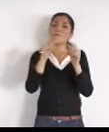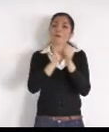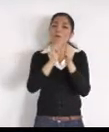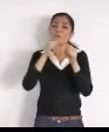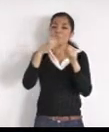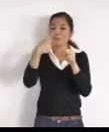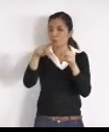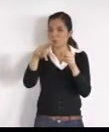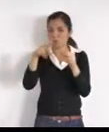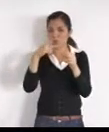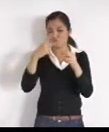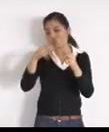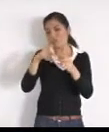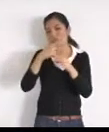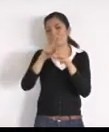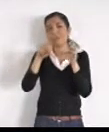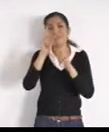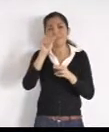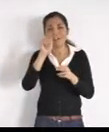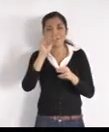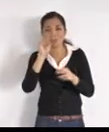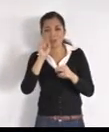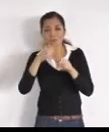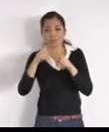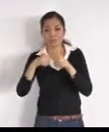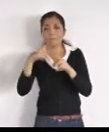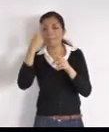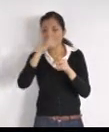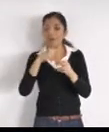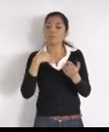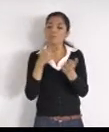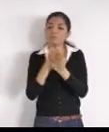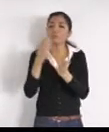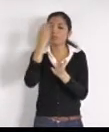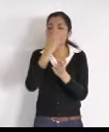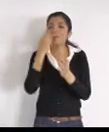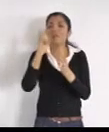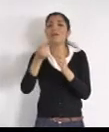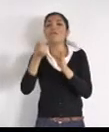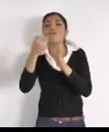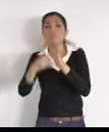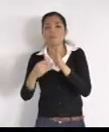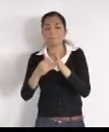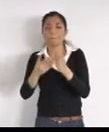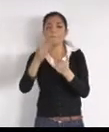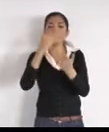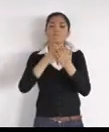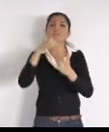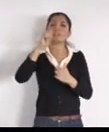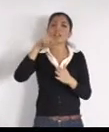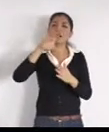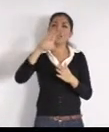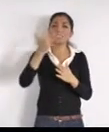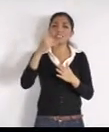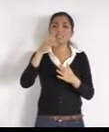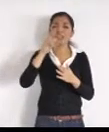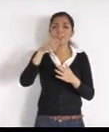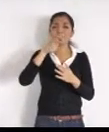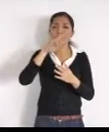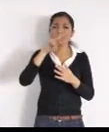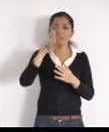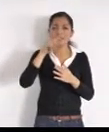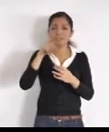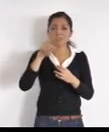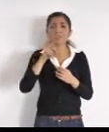Nancy Esmeralda Ramírez, por el Facebook personal, cuál era, la intención, de crear una red, de asesorías legales, populares, si nos han dejado, en el olvido, además,